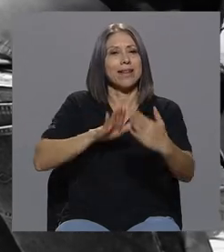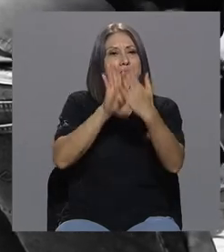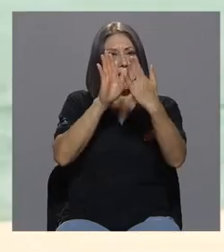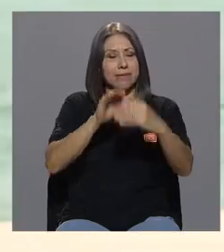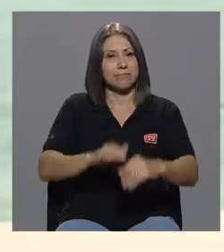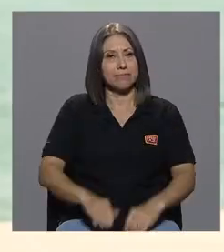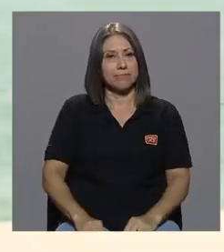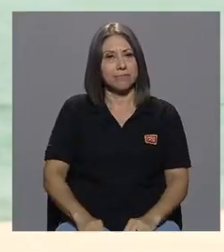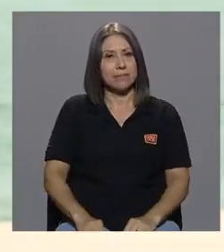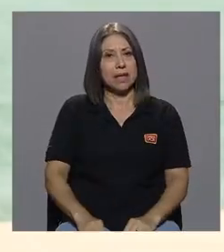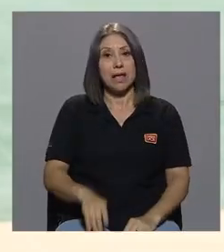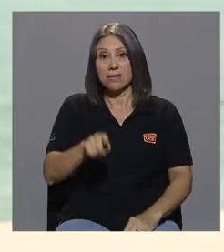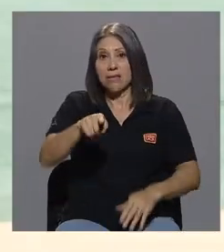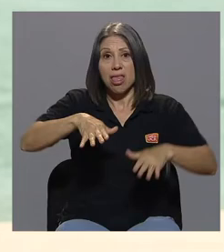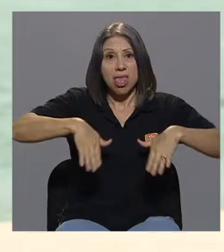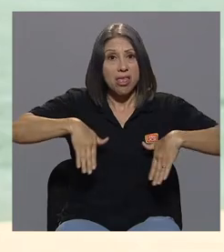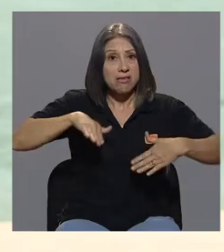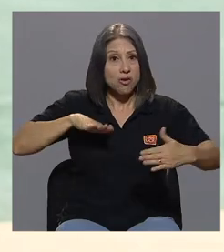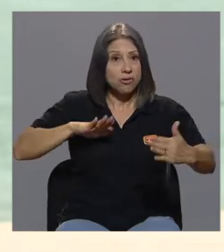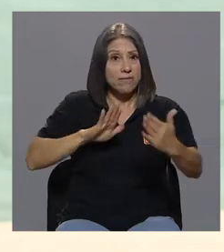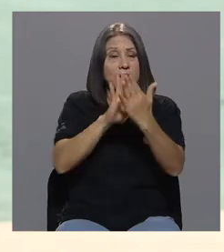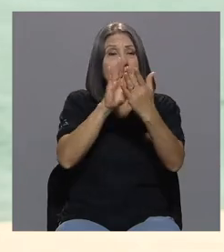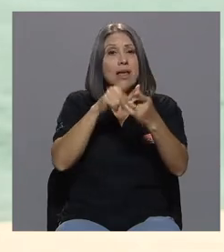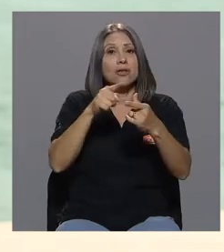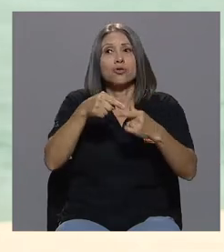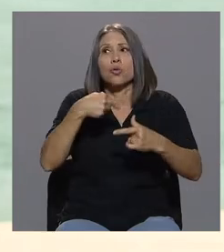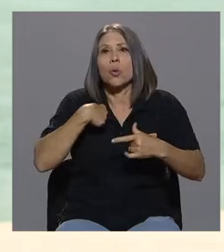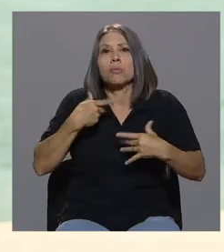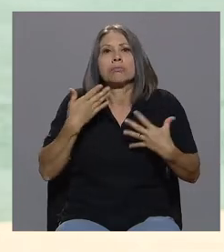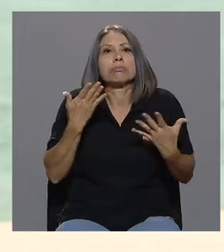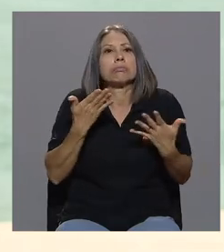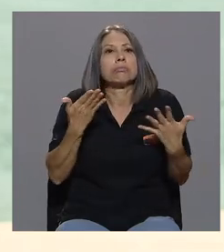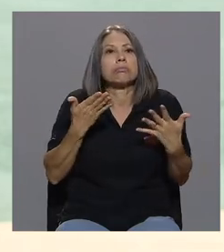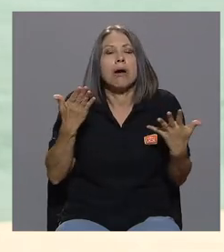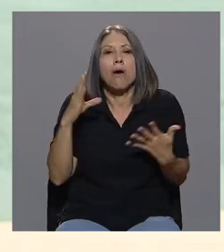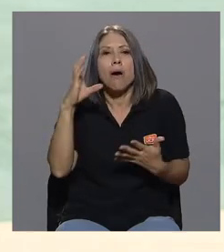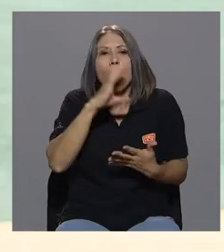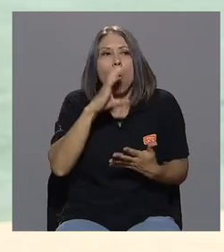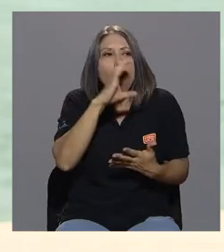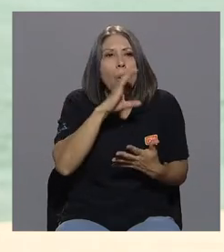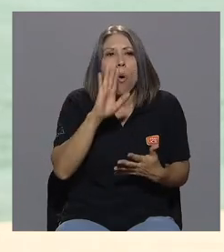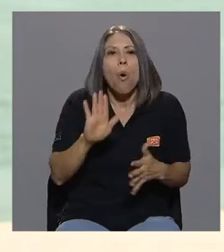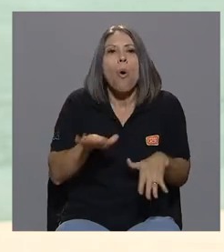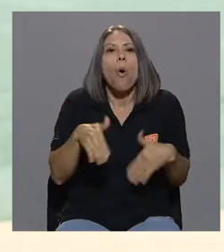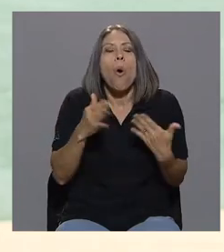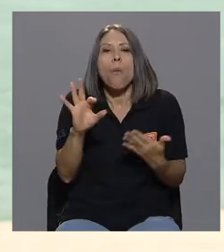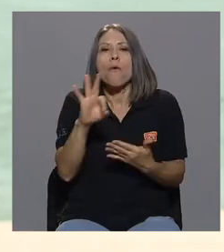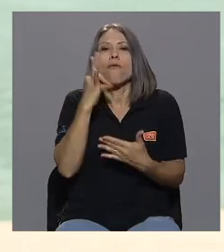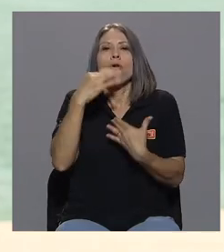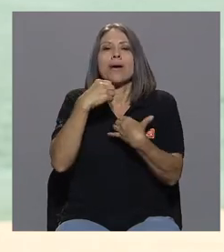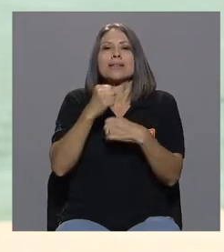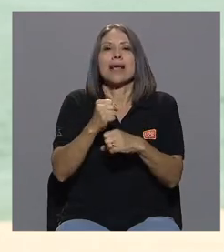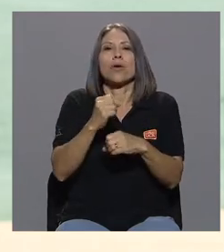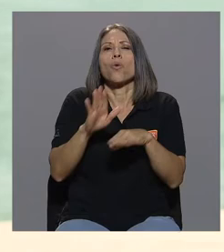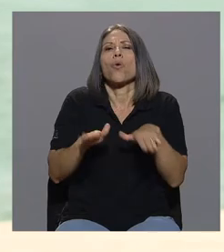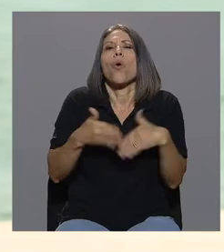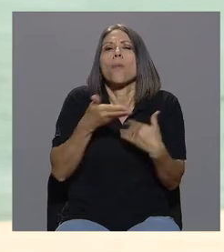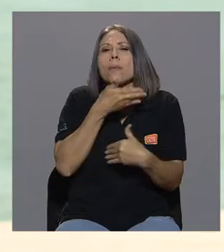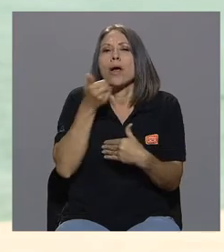enfrentan, uno busca la forma de cómo hacerlo. Y la mejor forma de hacerlo es a través de las drogas.